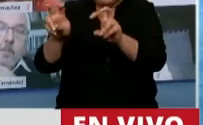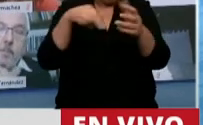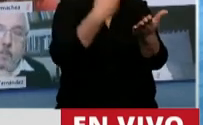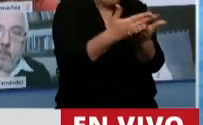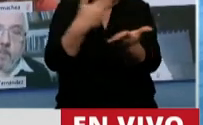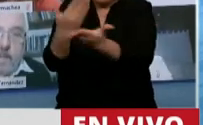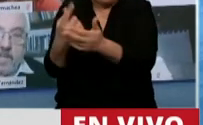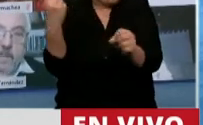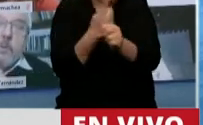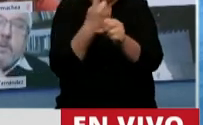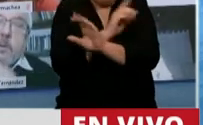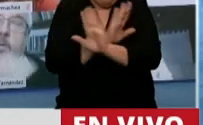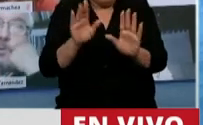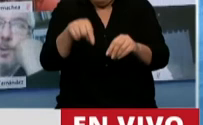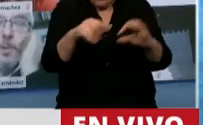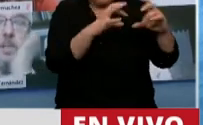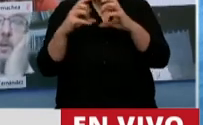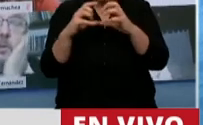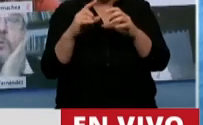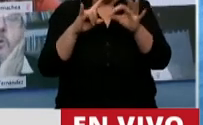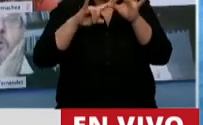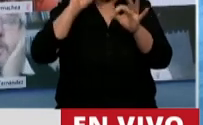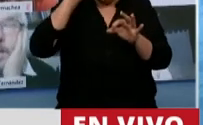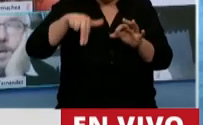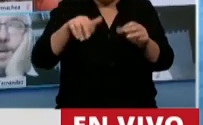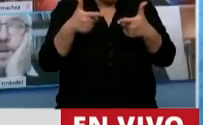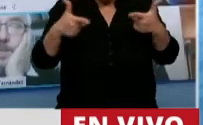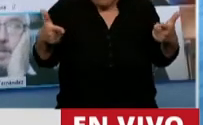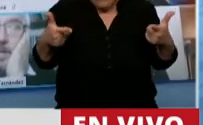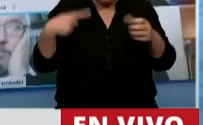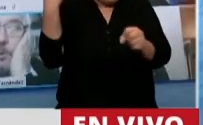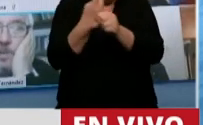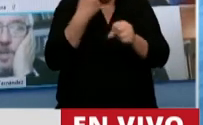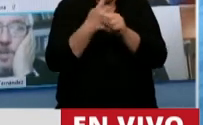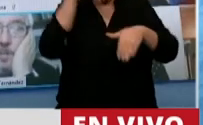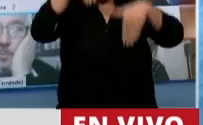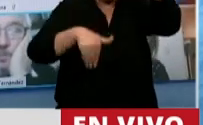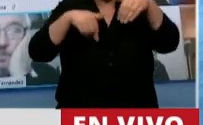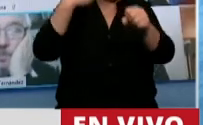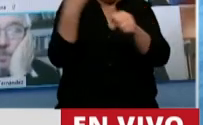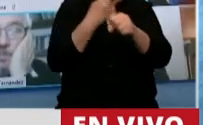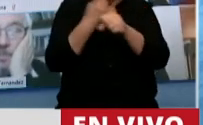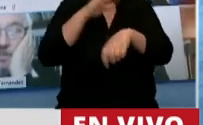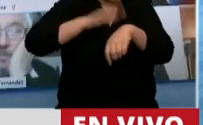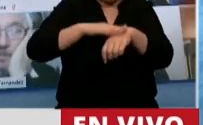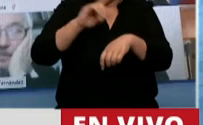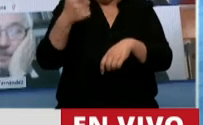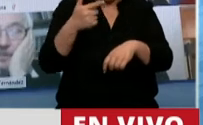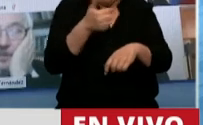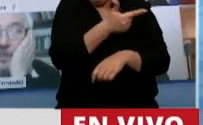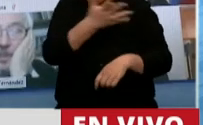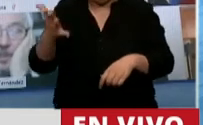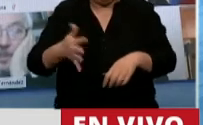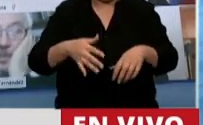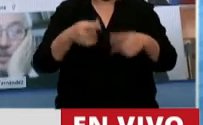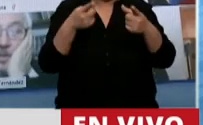proponga porque una sesión donde no hay quórum, no se puede realizar votaciones. Y con esto le estamos